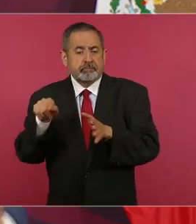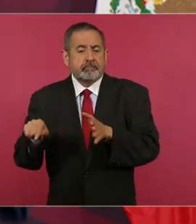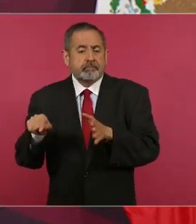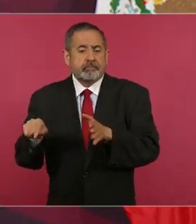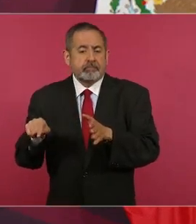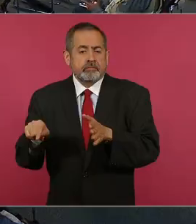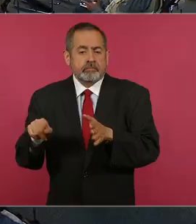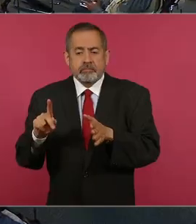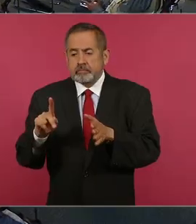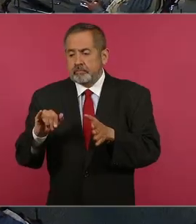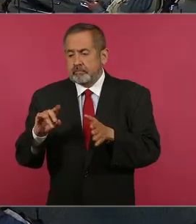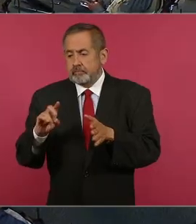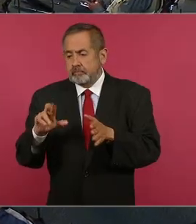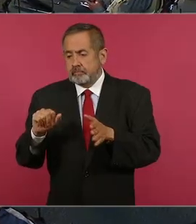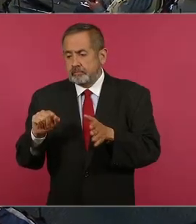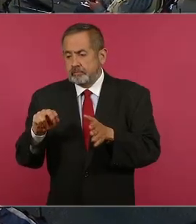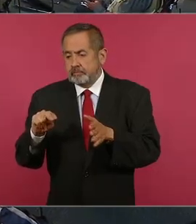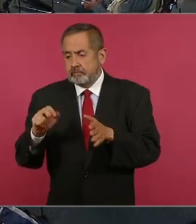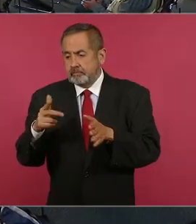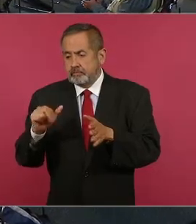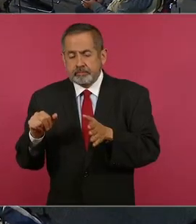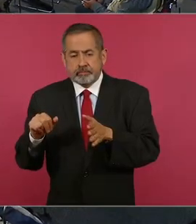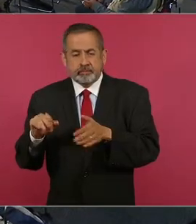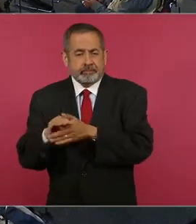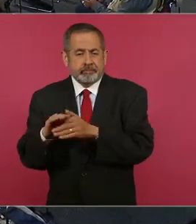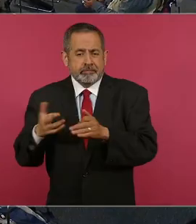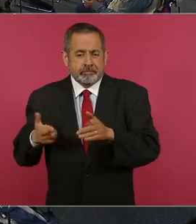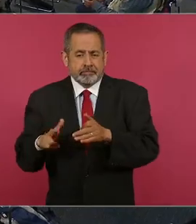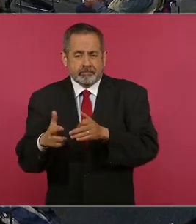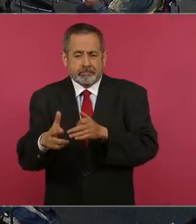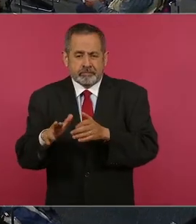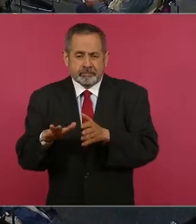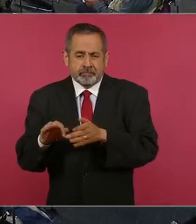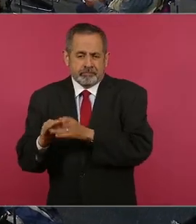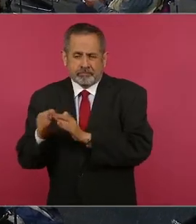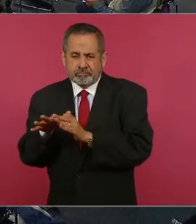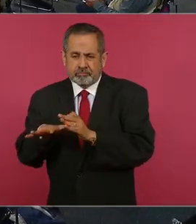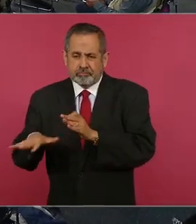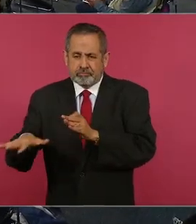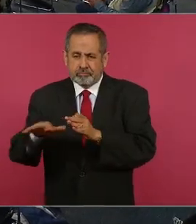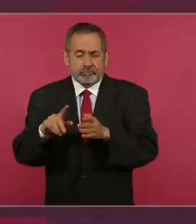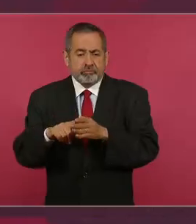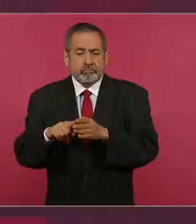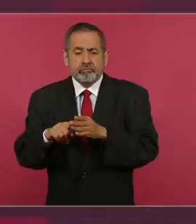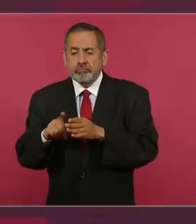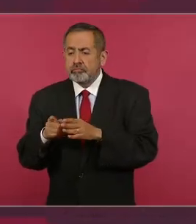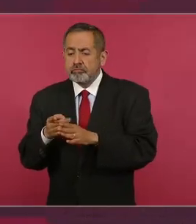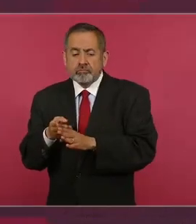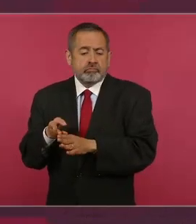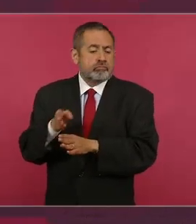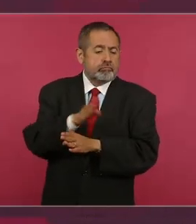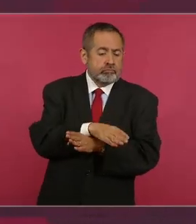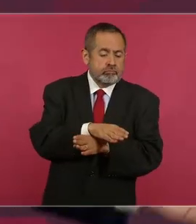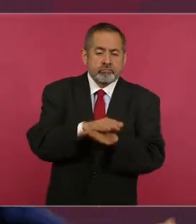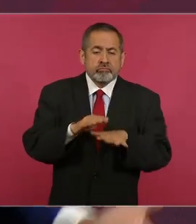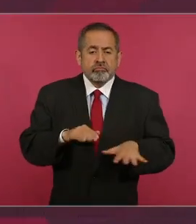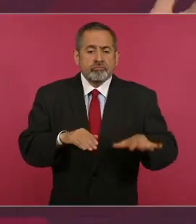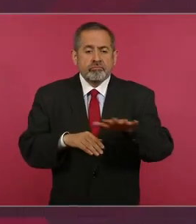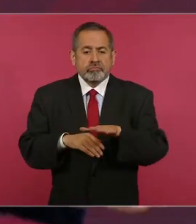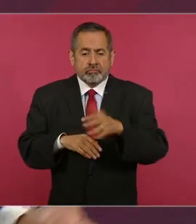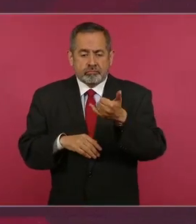Piedras Negras, a la orilla del río Sumacinta, en la otra orilla del río Sumacinta,